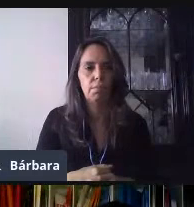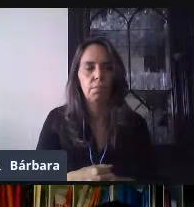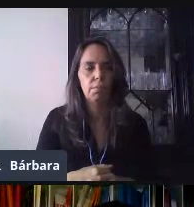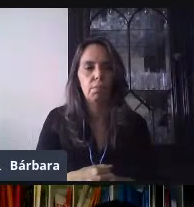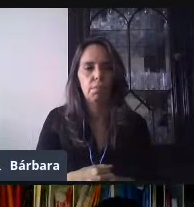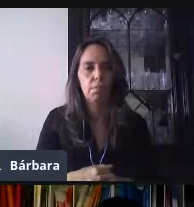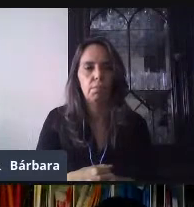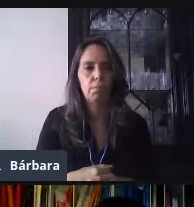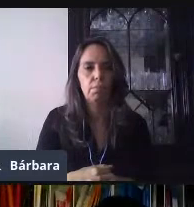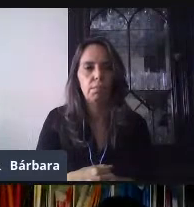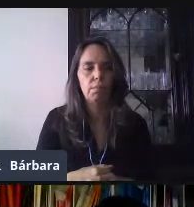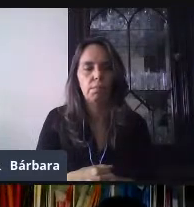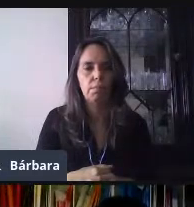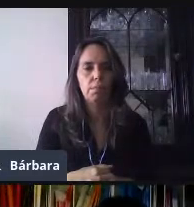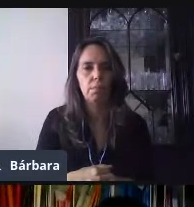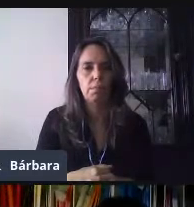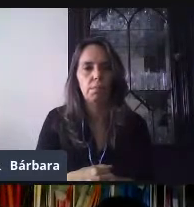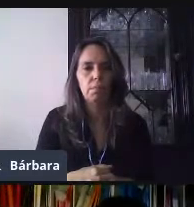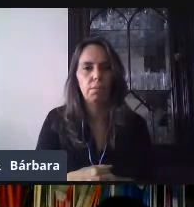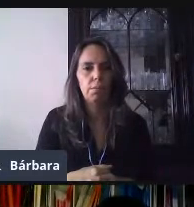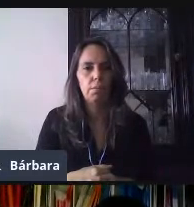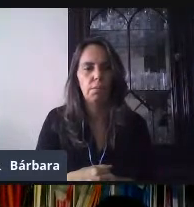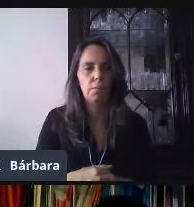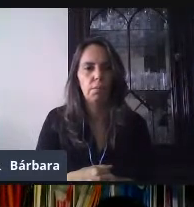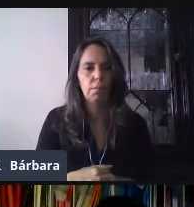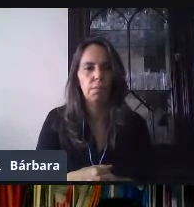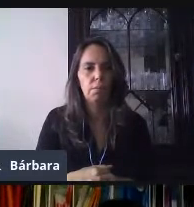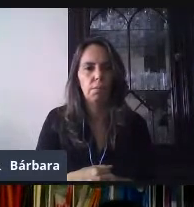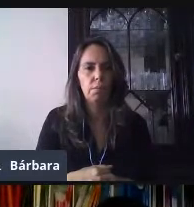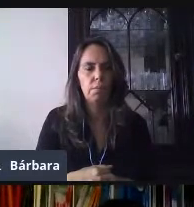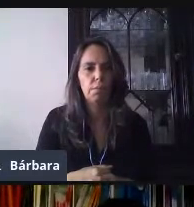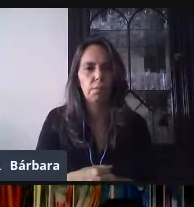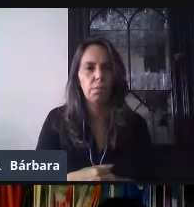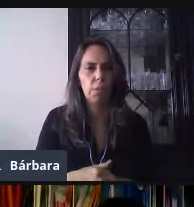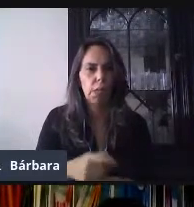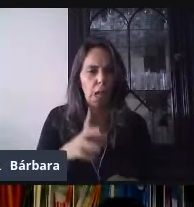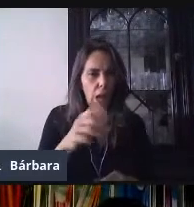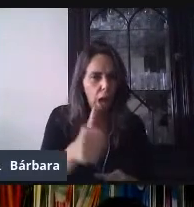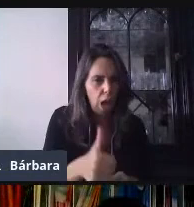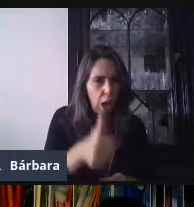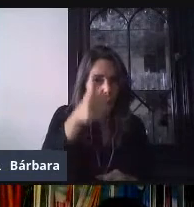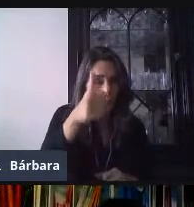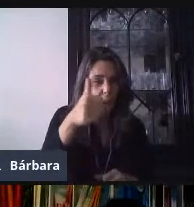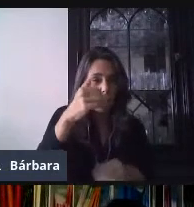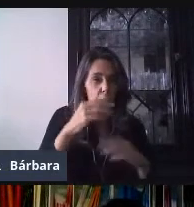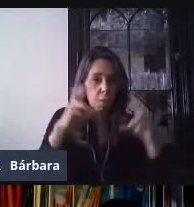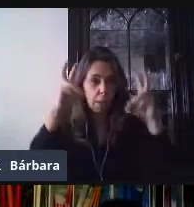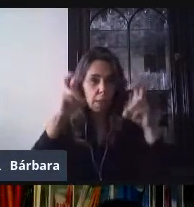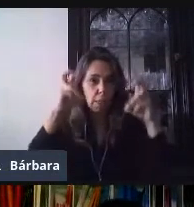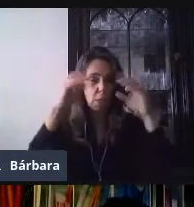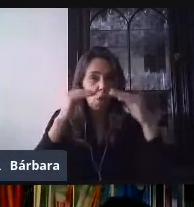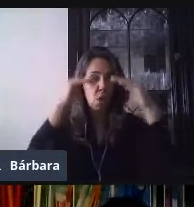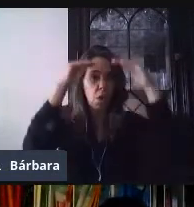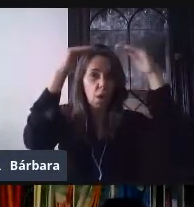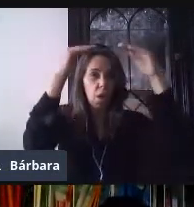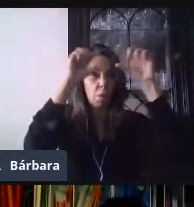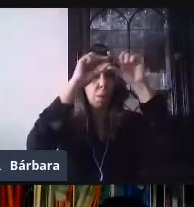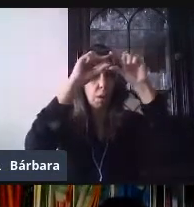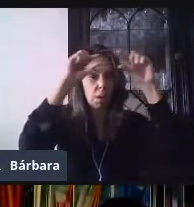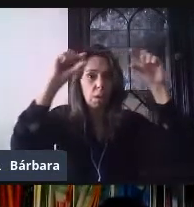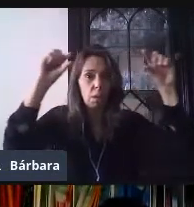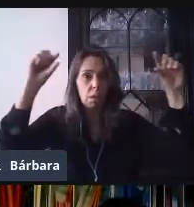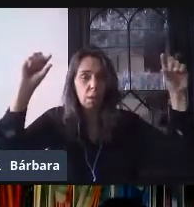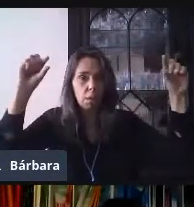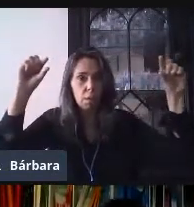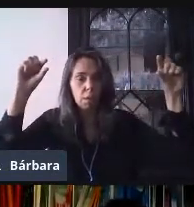Muy bien. En este caso, Carlos, en la parte superior a un lado del título, nos va a aparecer este mensajito. Que dice, se guardaron